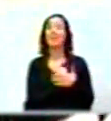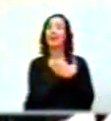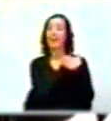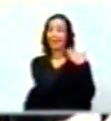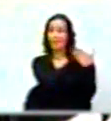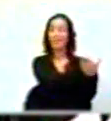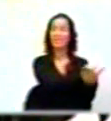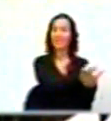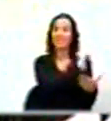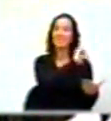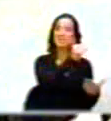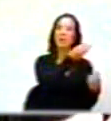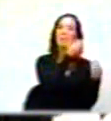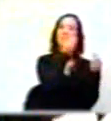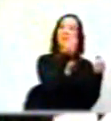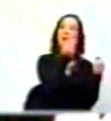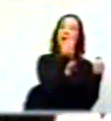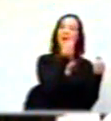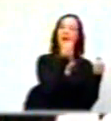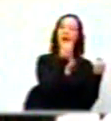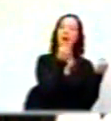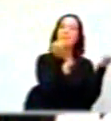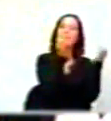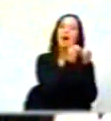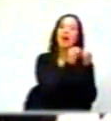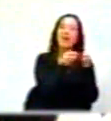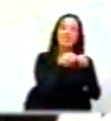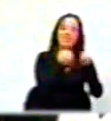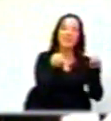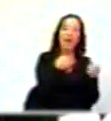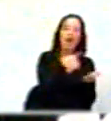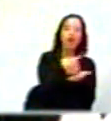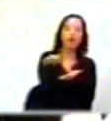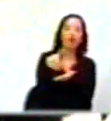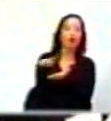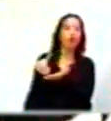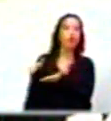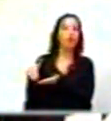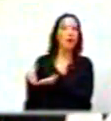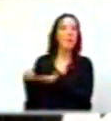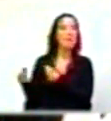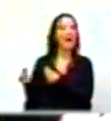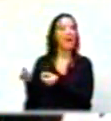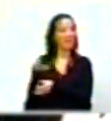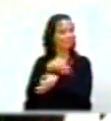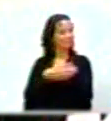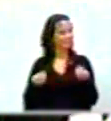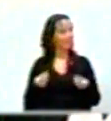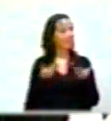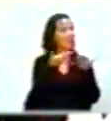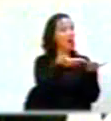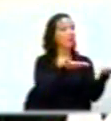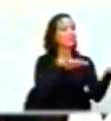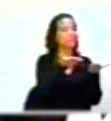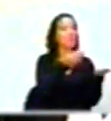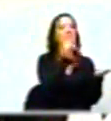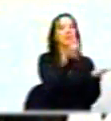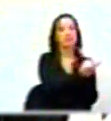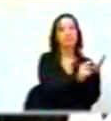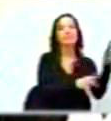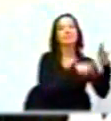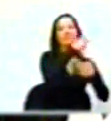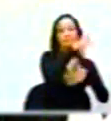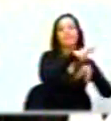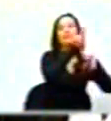el desmantelamiento de la tierra de los campesinos para ponerlos al servicio de este proyecto